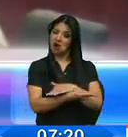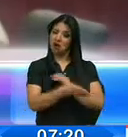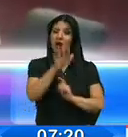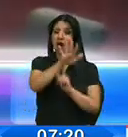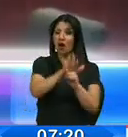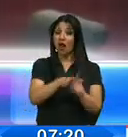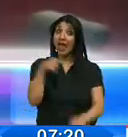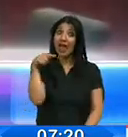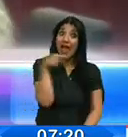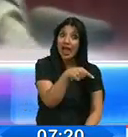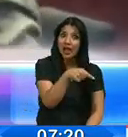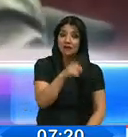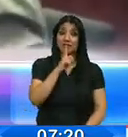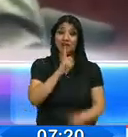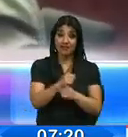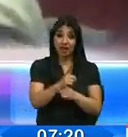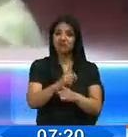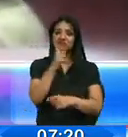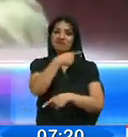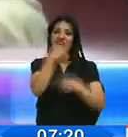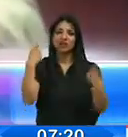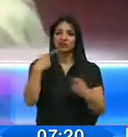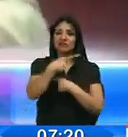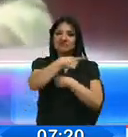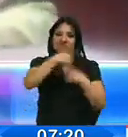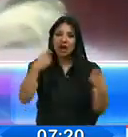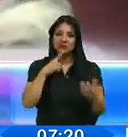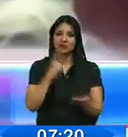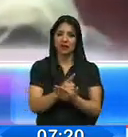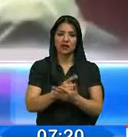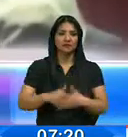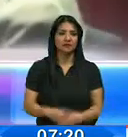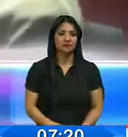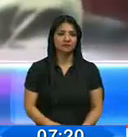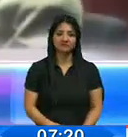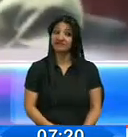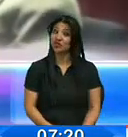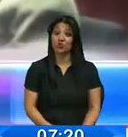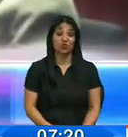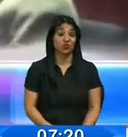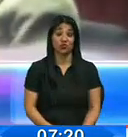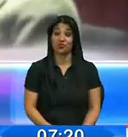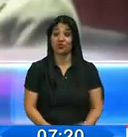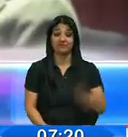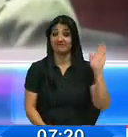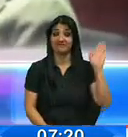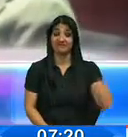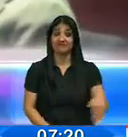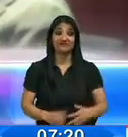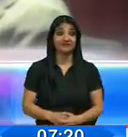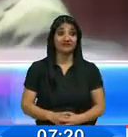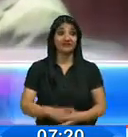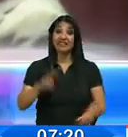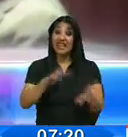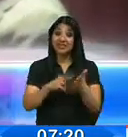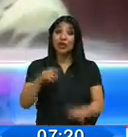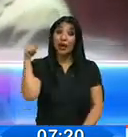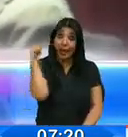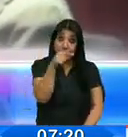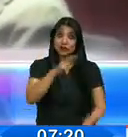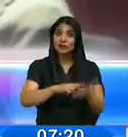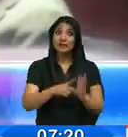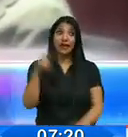sí es pseudo amazónico, esas plumas le quedan sobrando señor, eso significa, eso significa,